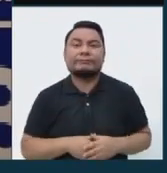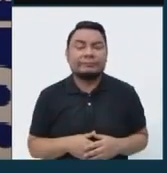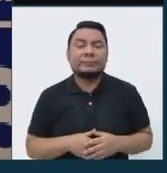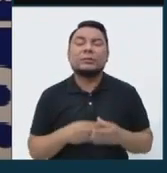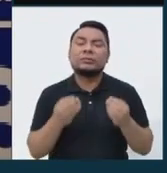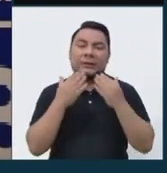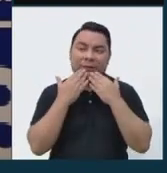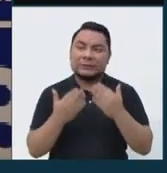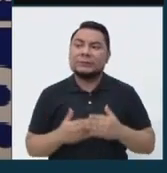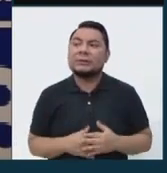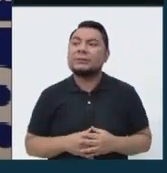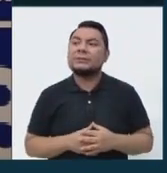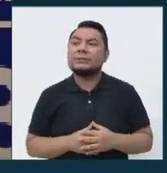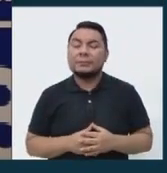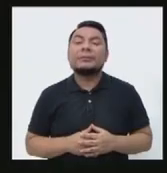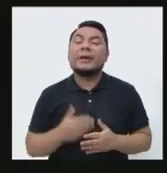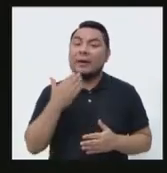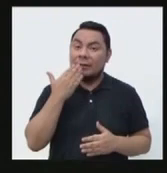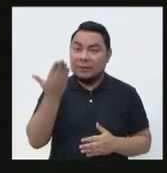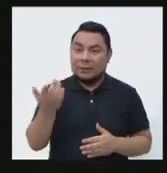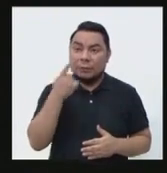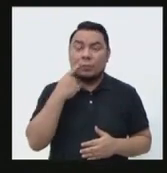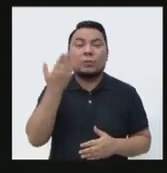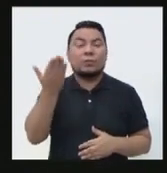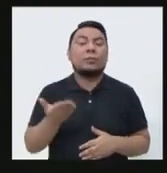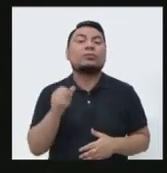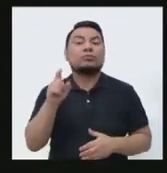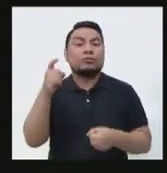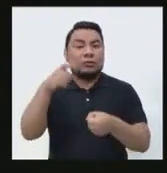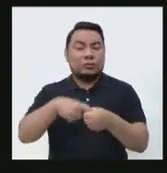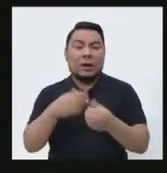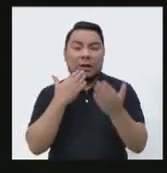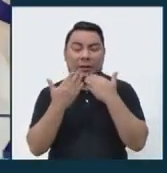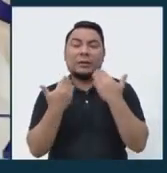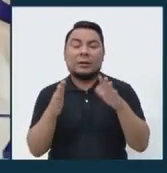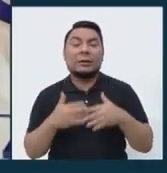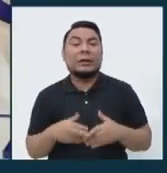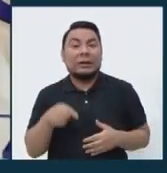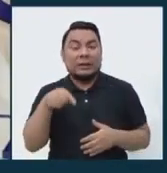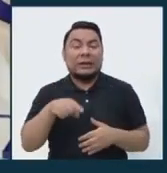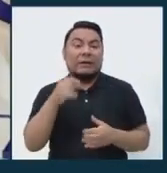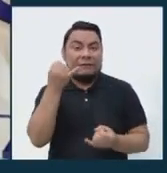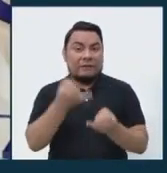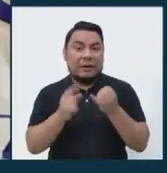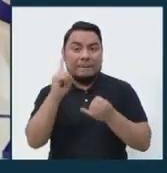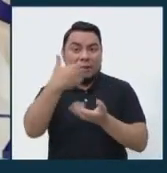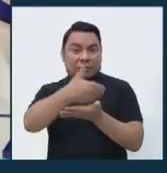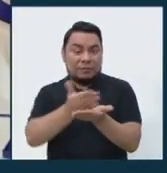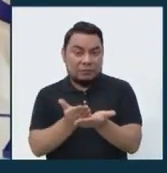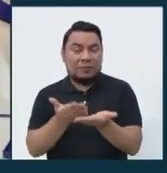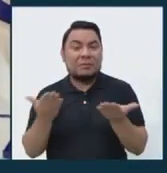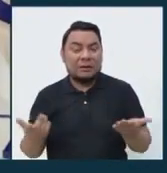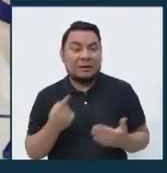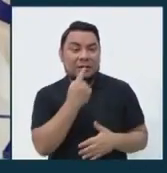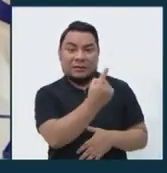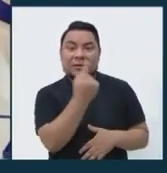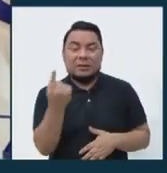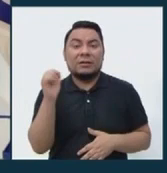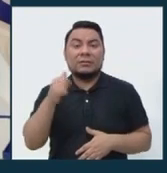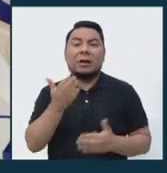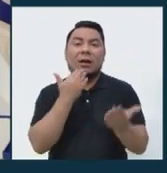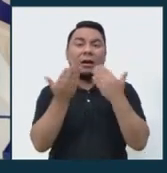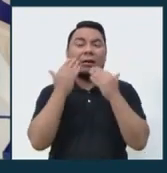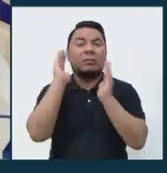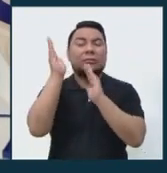Muchas gracias. Bien, gracias al candidato por su participación. Y muy bien, hemos llegado al final del primer bloque, en el que cada candidato ha